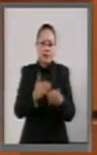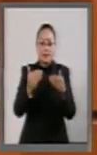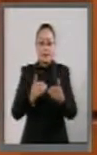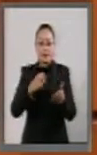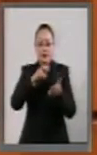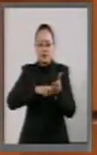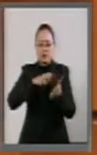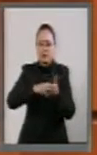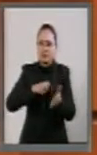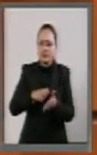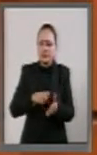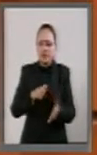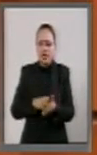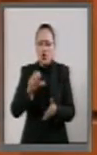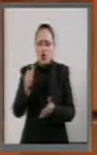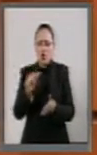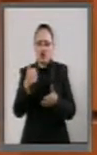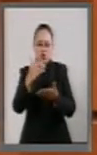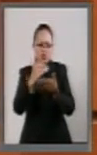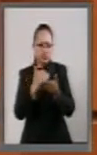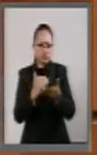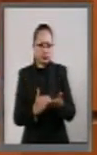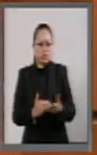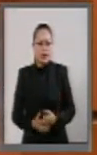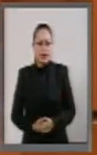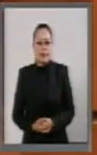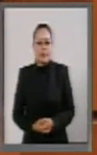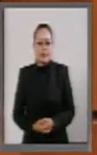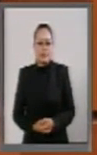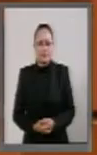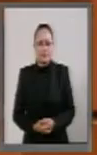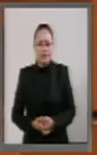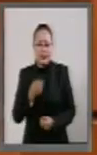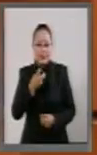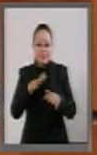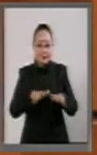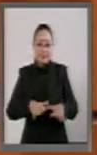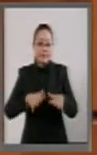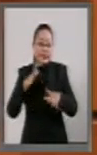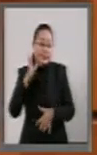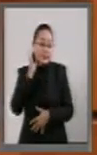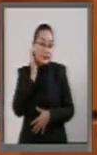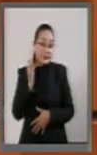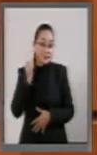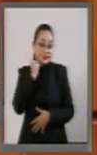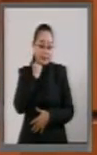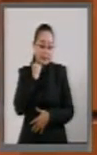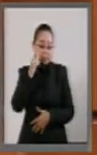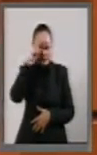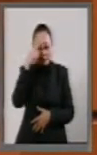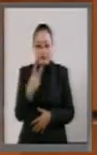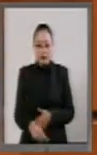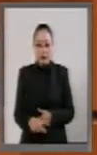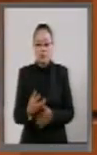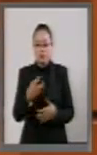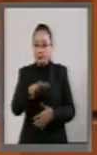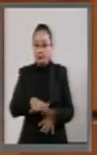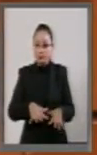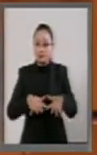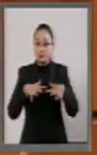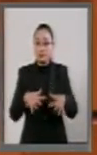a otros ordenamientos. Este Senado de la República, el Congreso de la Unión,